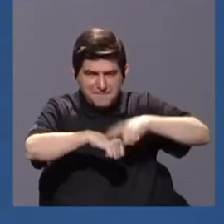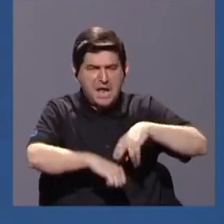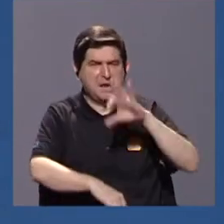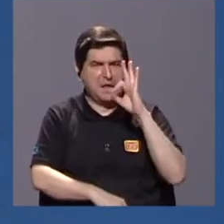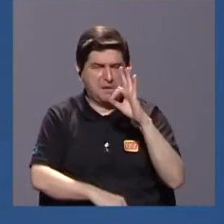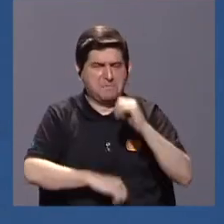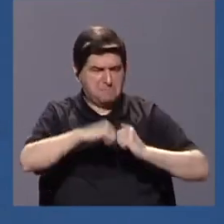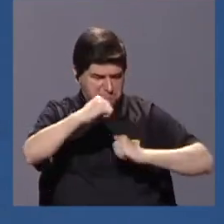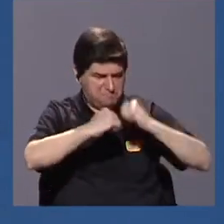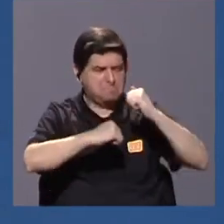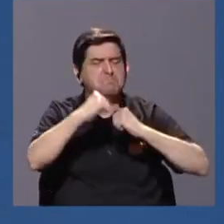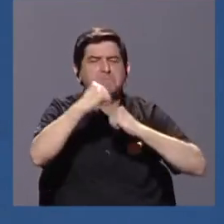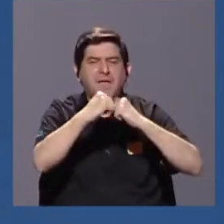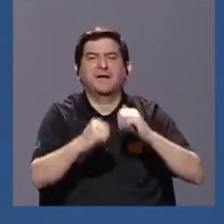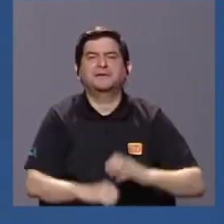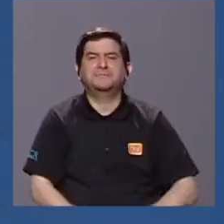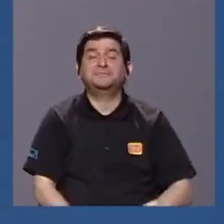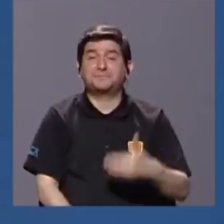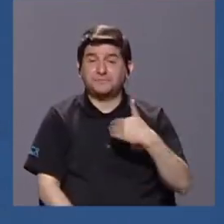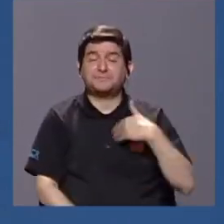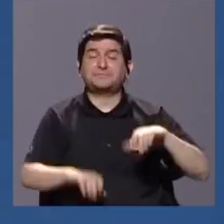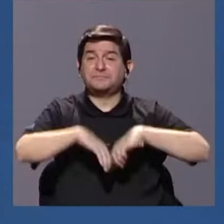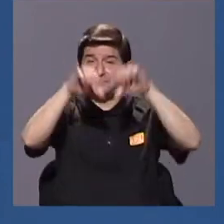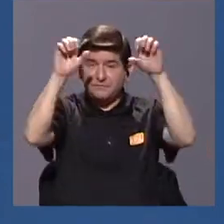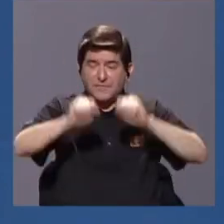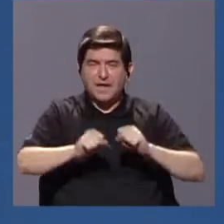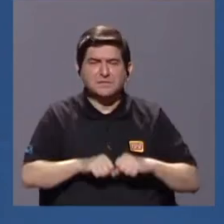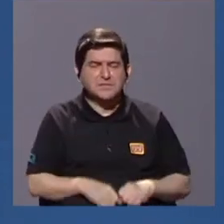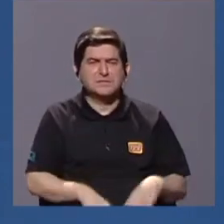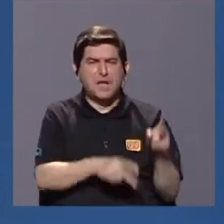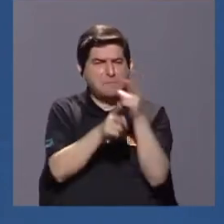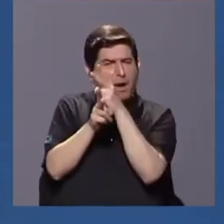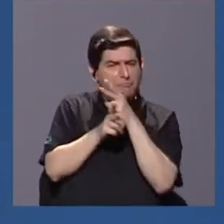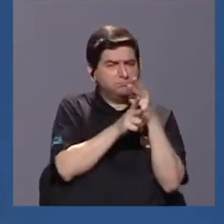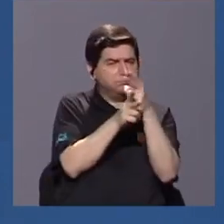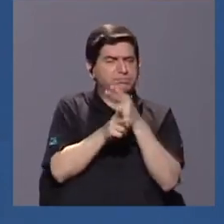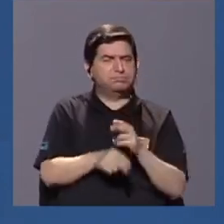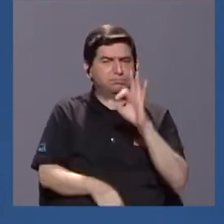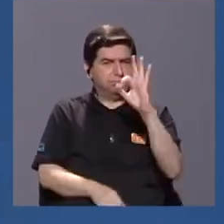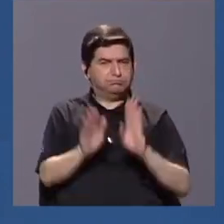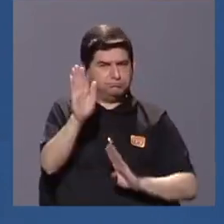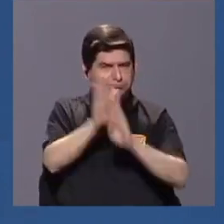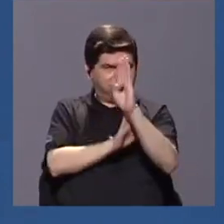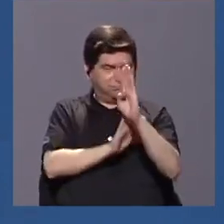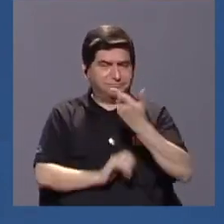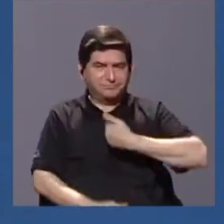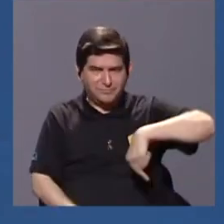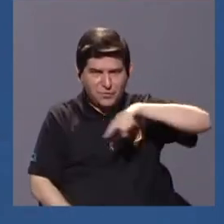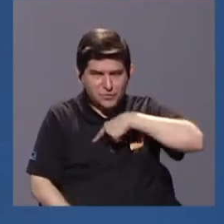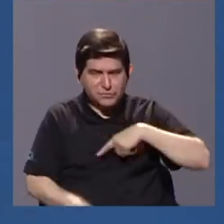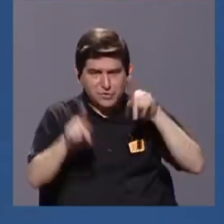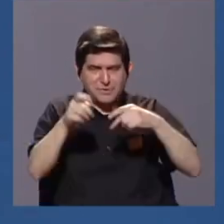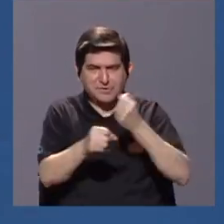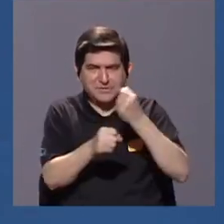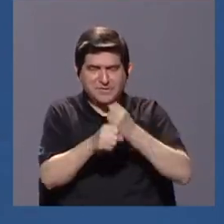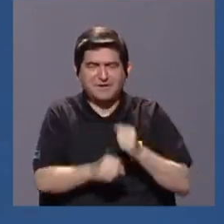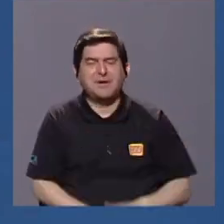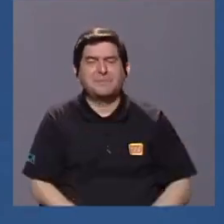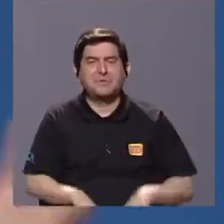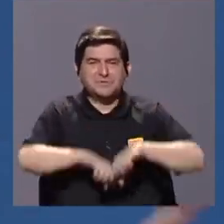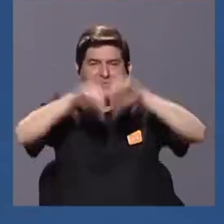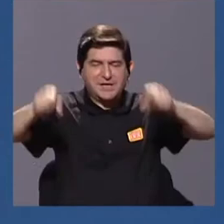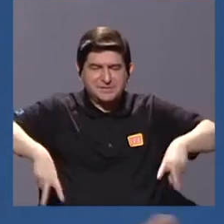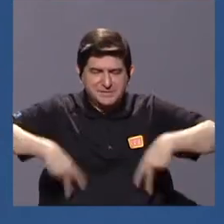bien estructurados. Tenemos un sistema de monitoreo bastante bien desarrollado que nosotros, los que trabajamos en ecología de